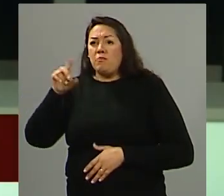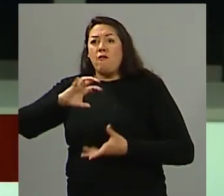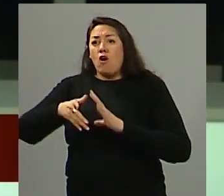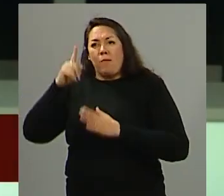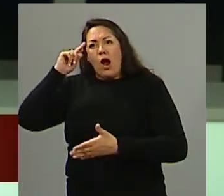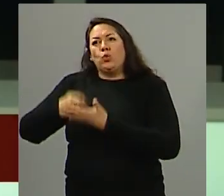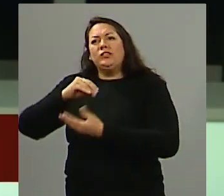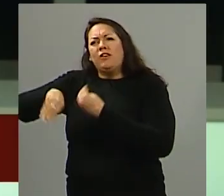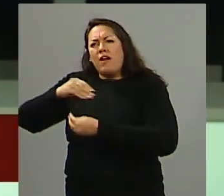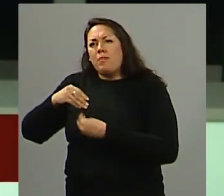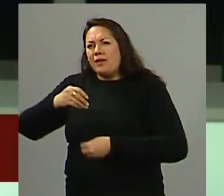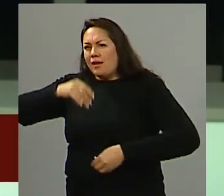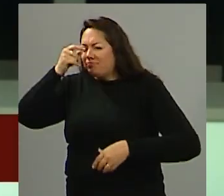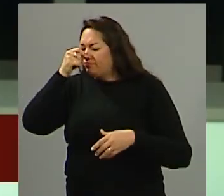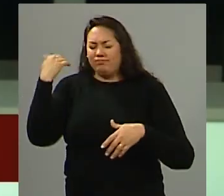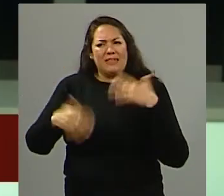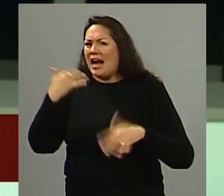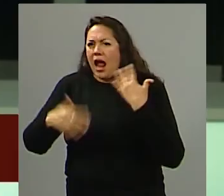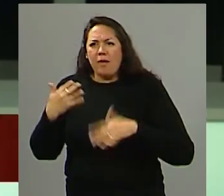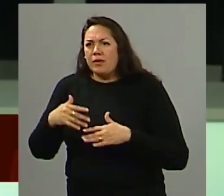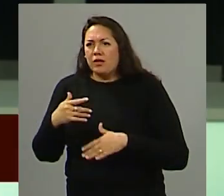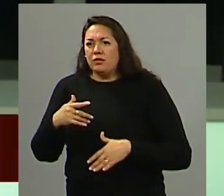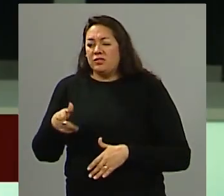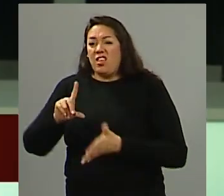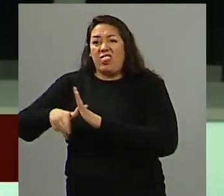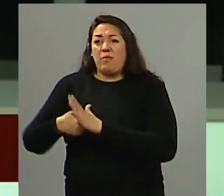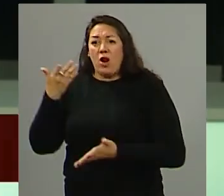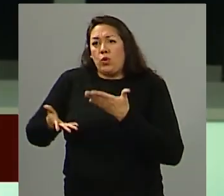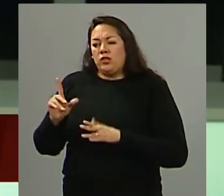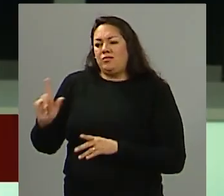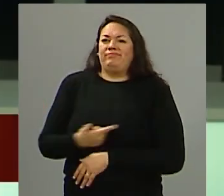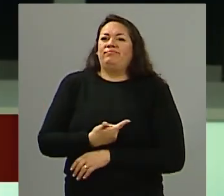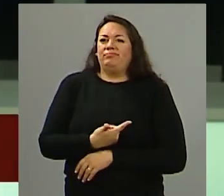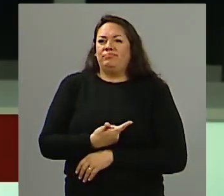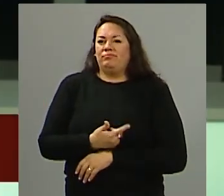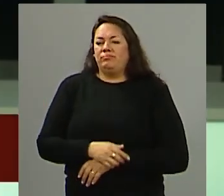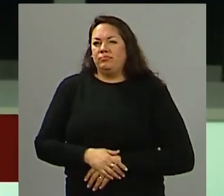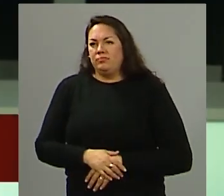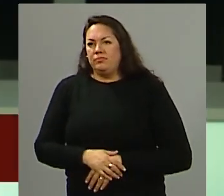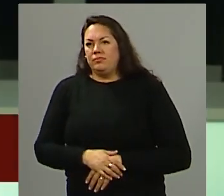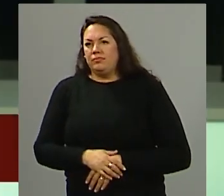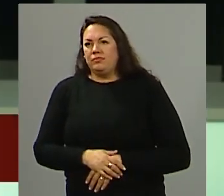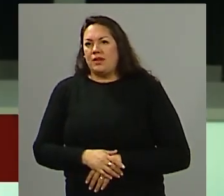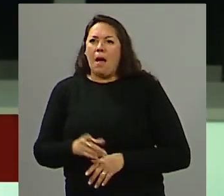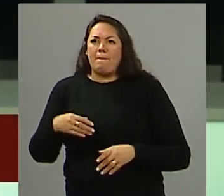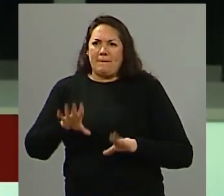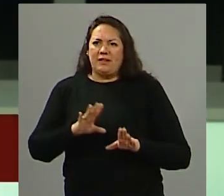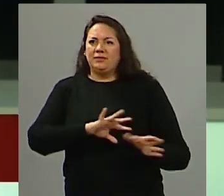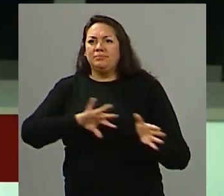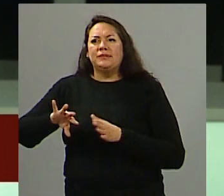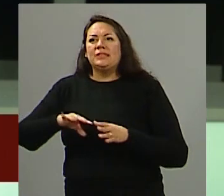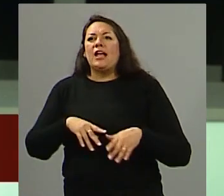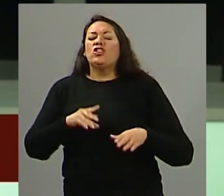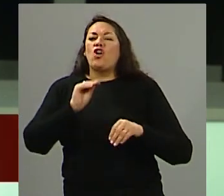la justicia tardía no es justicia y sobre todo cuando estamos hablando del desarrollo de salud escolar